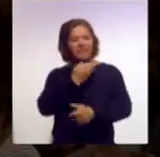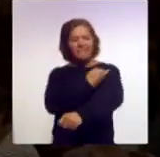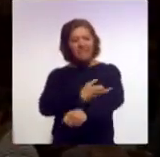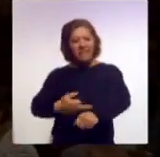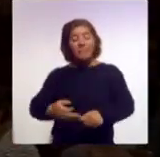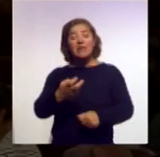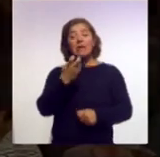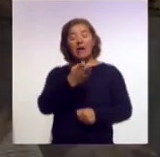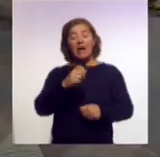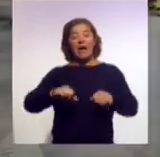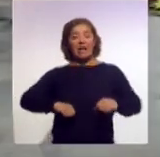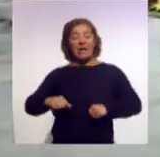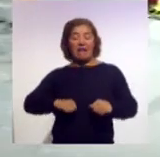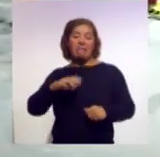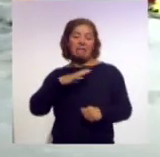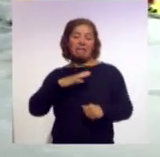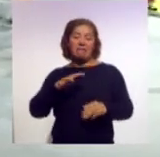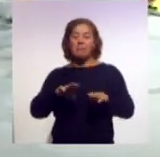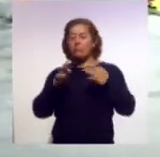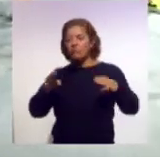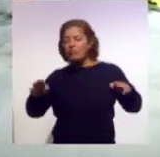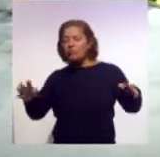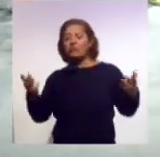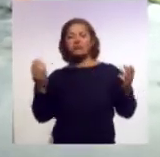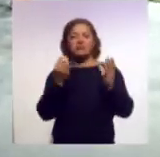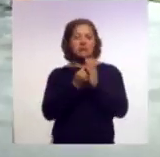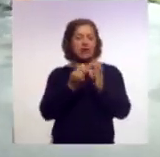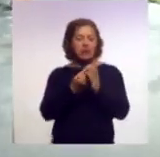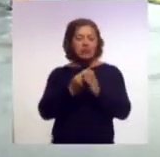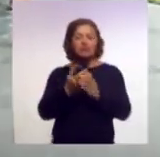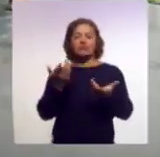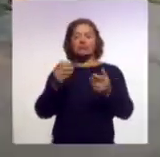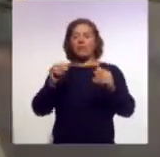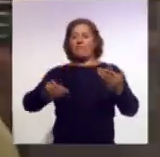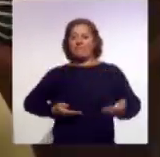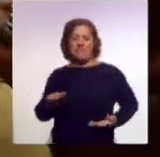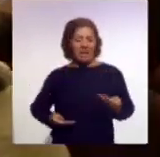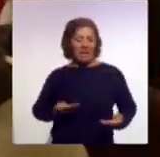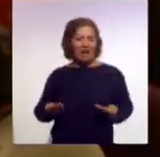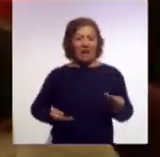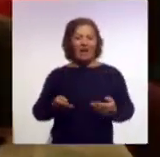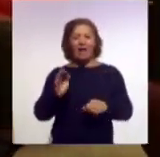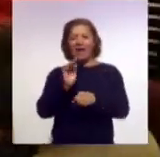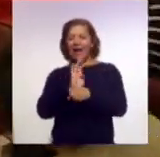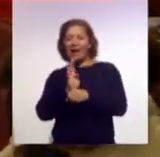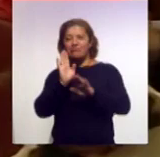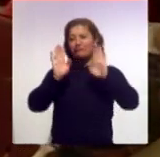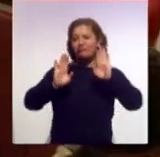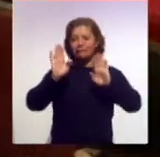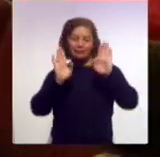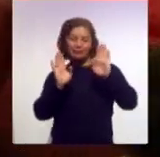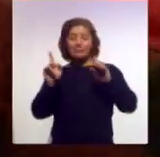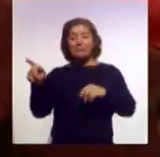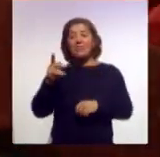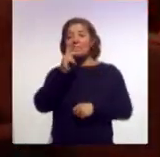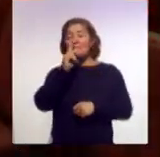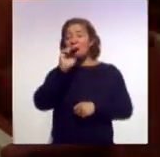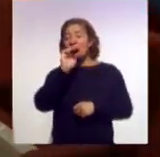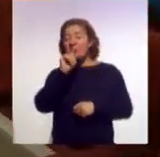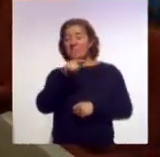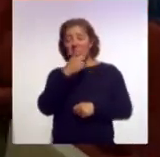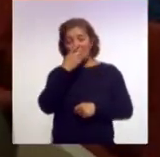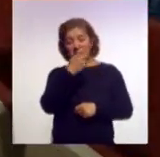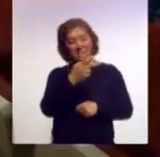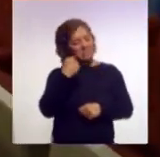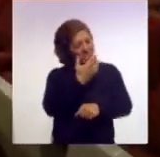que entre sus actividades tienen clases de música, baile y artes escénicas. Padres de familia que llevaron y acompañaron a sus hijos resaltaron la